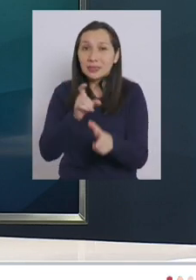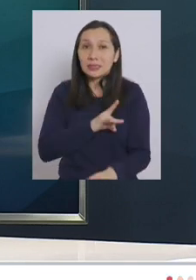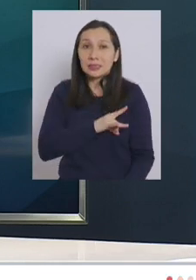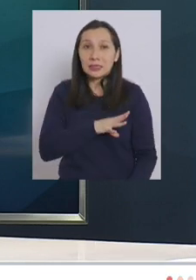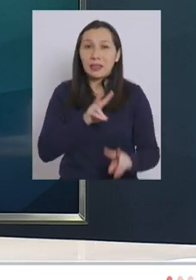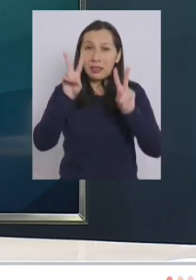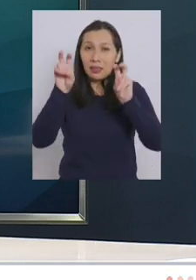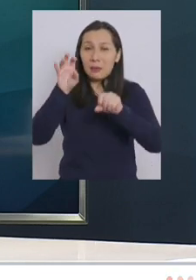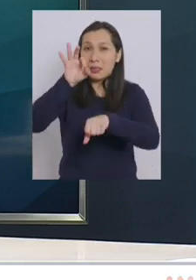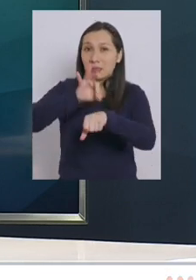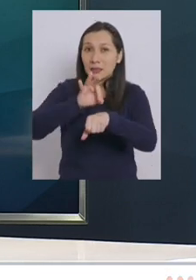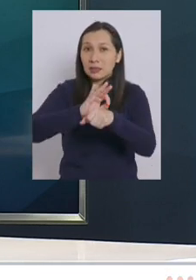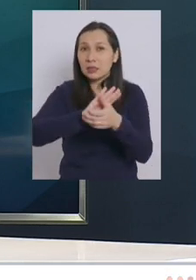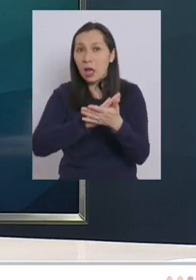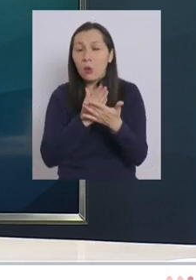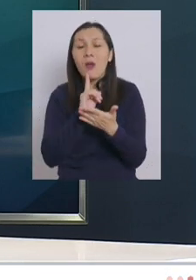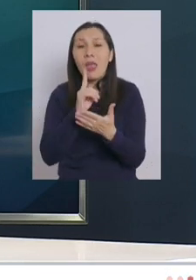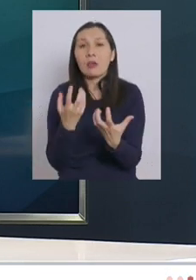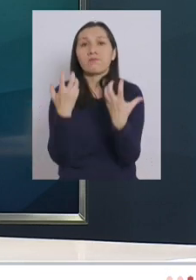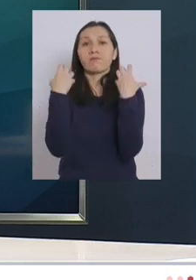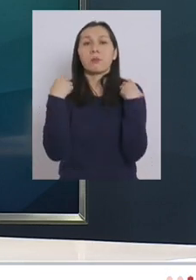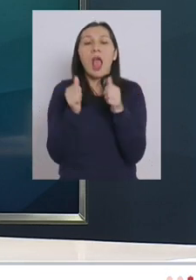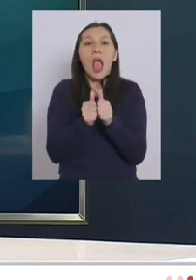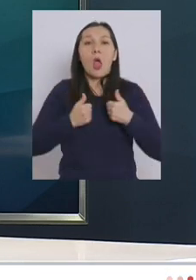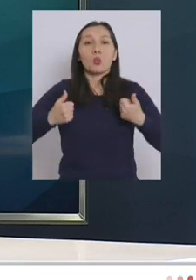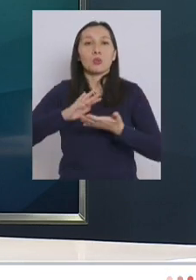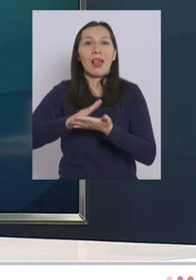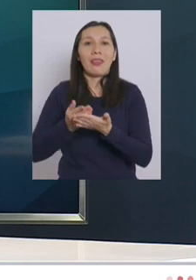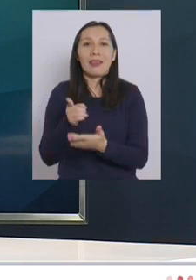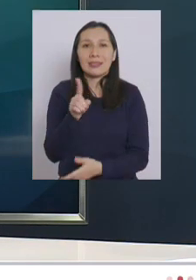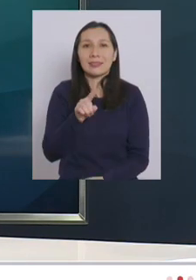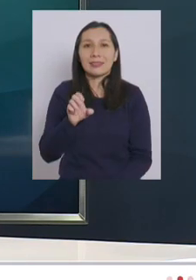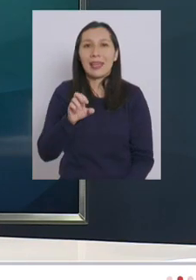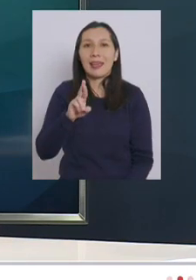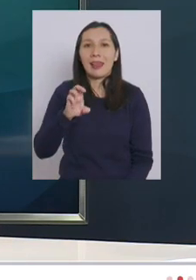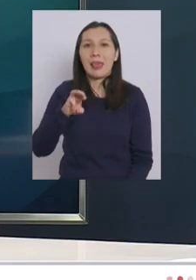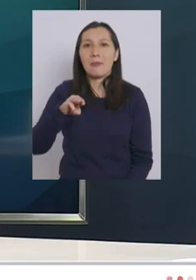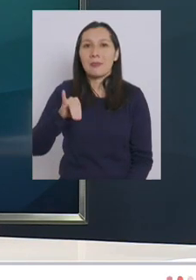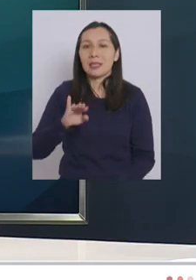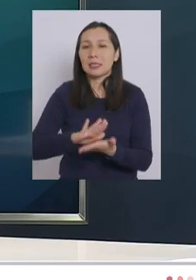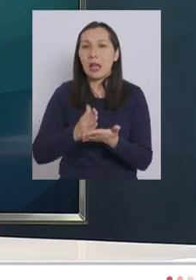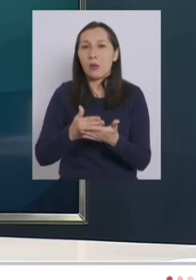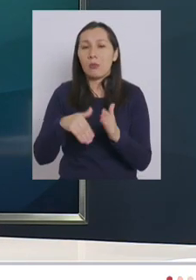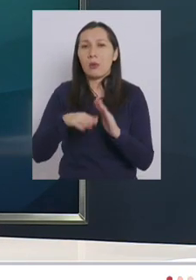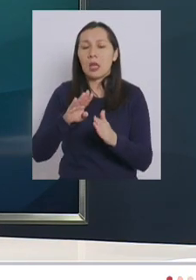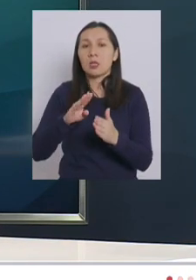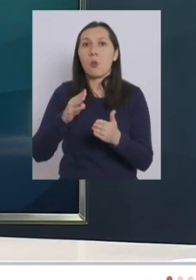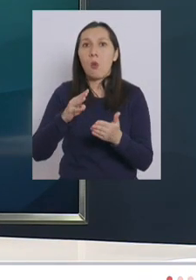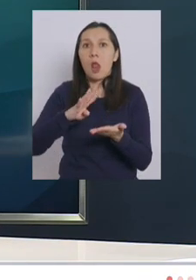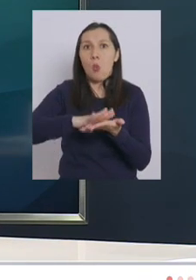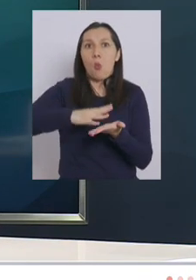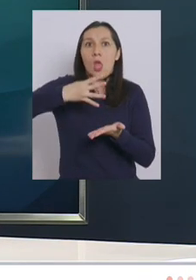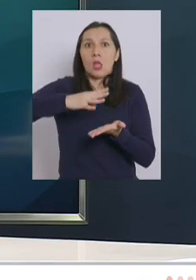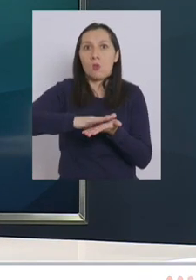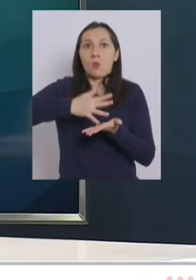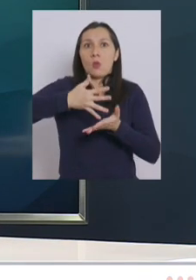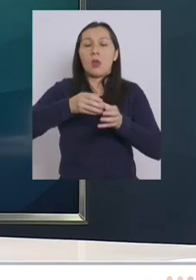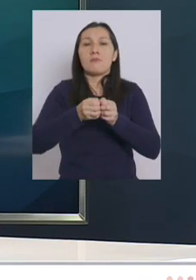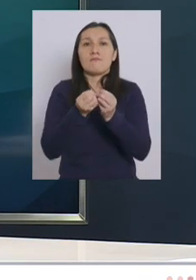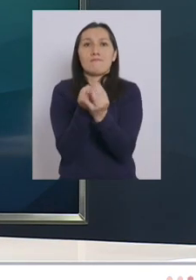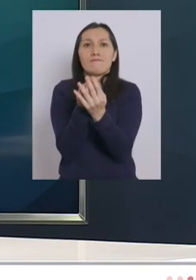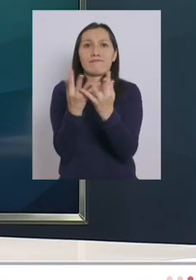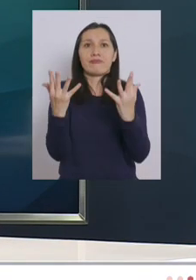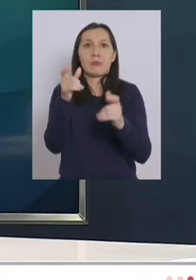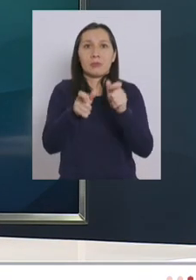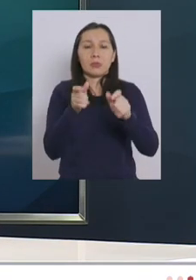desde el punto de vista sanitario la hace la autoridad sanitaria los Ceremis de salud que han más de cuatriplicado quintiplicado el número